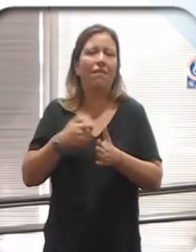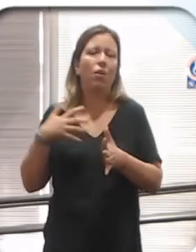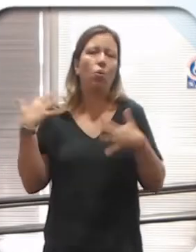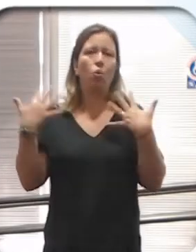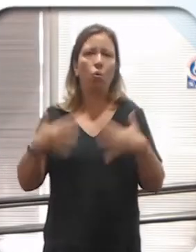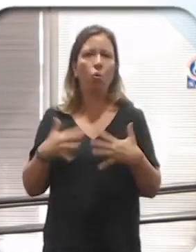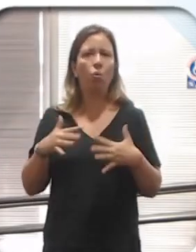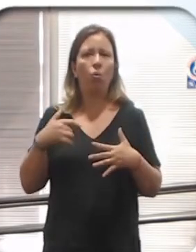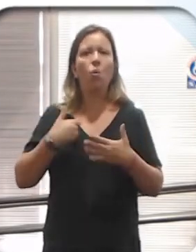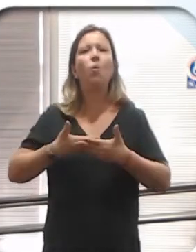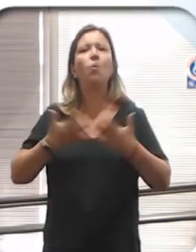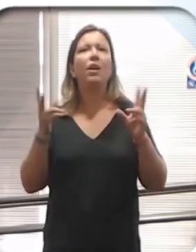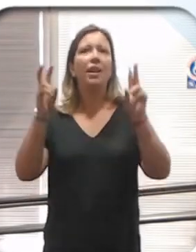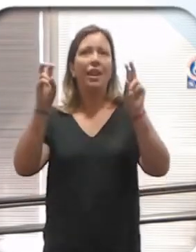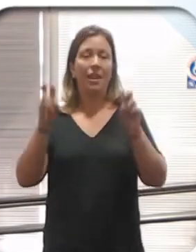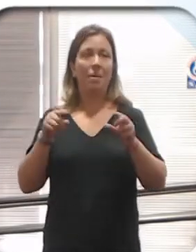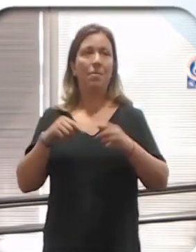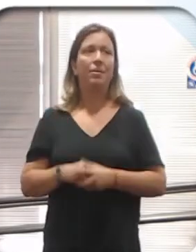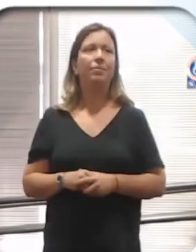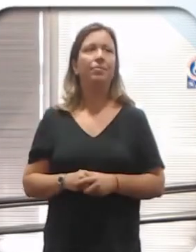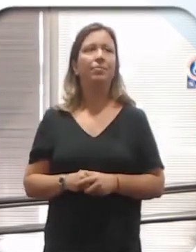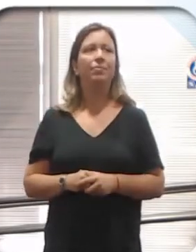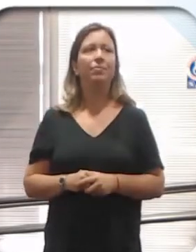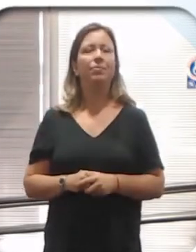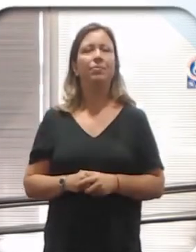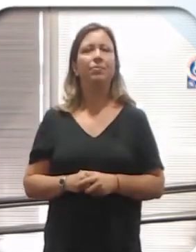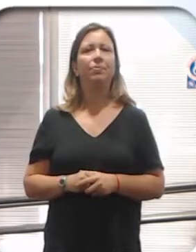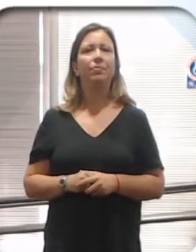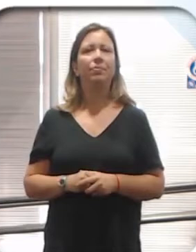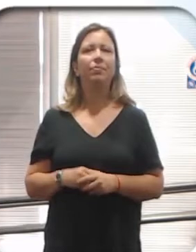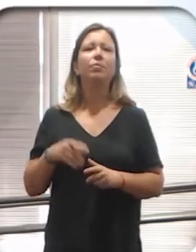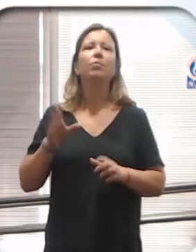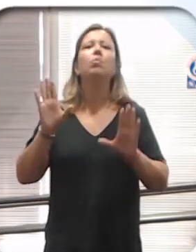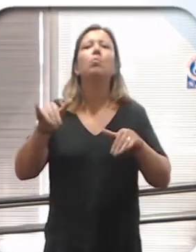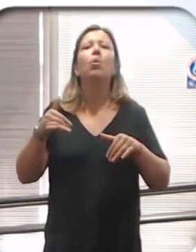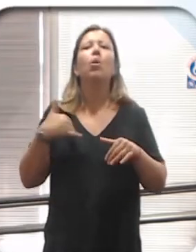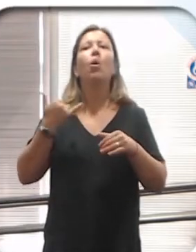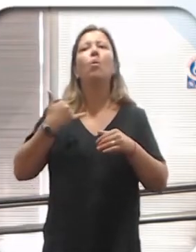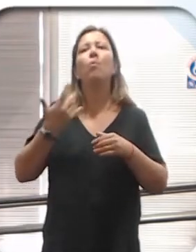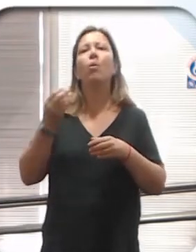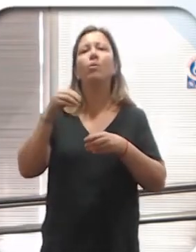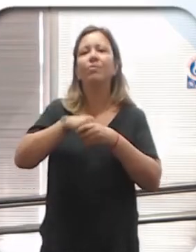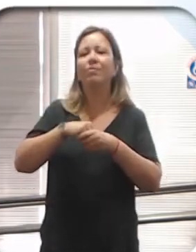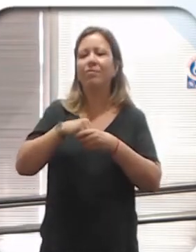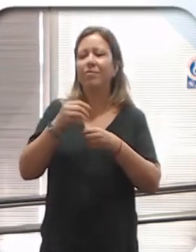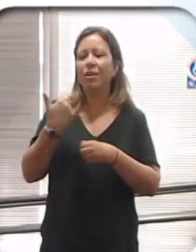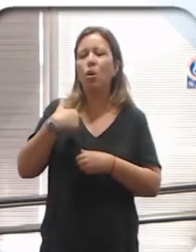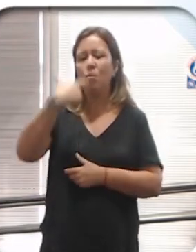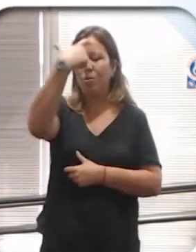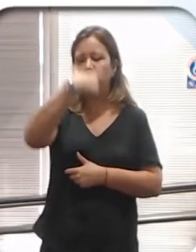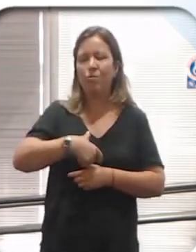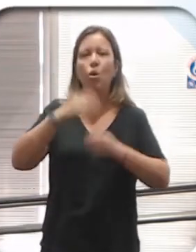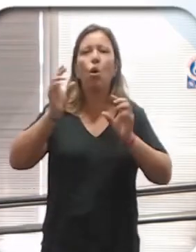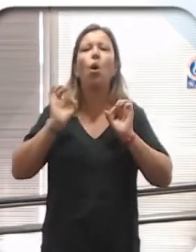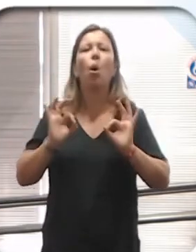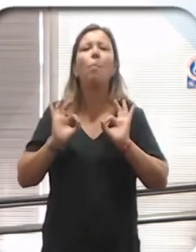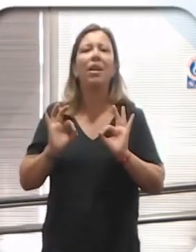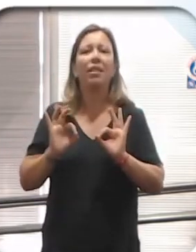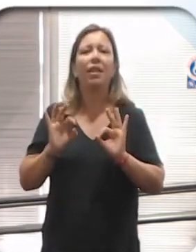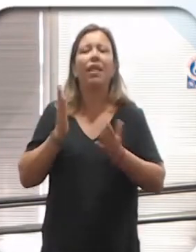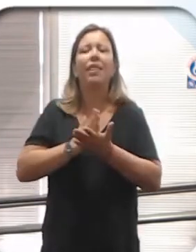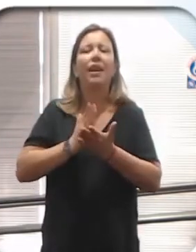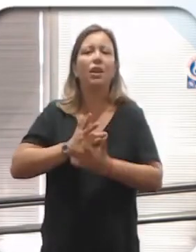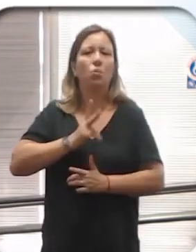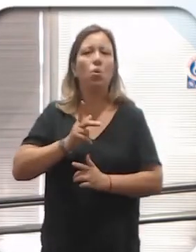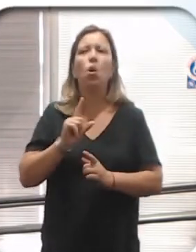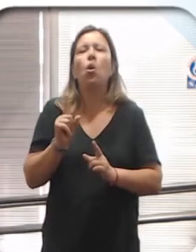presentar este tema que forma parte de la visión integral de los derechos de todas las personas,